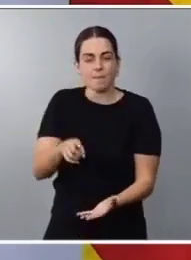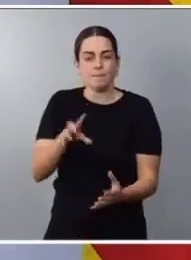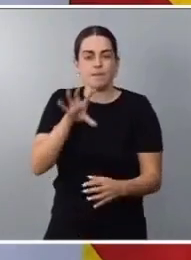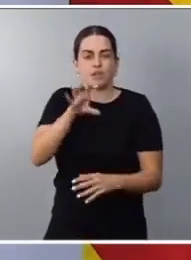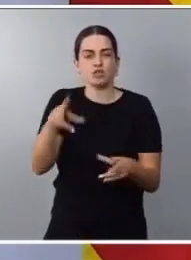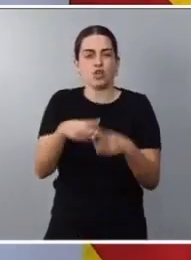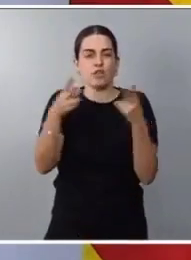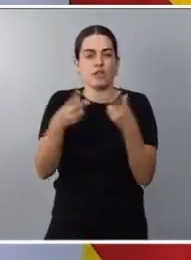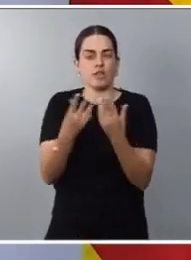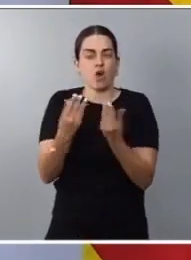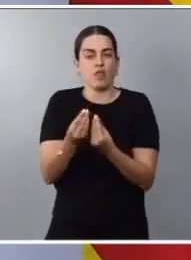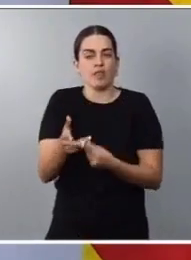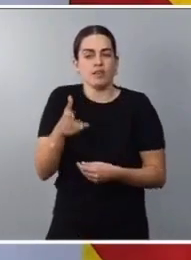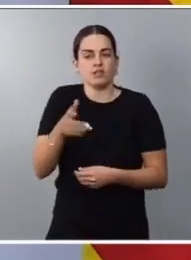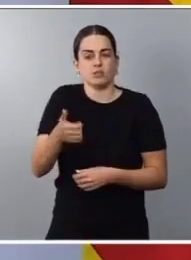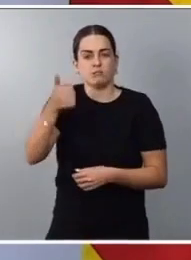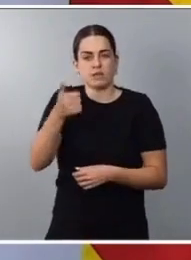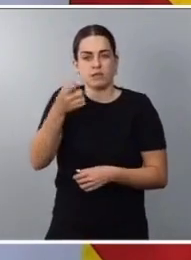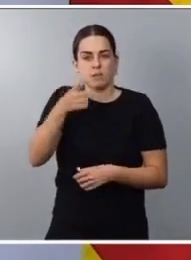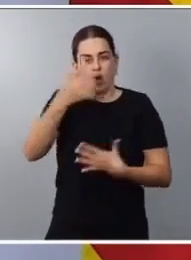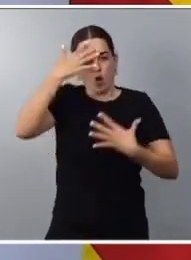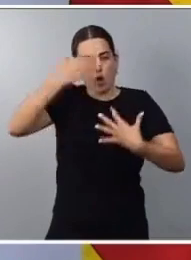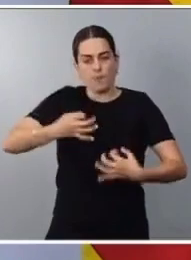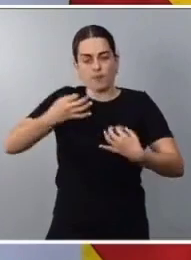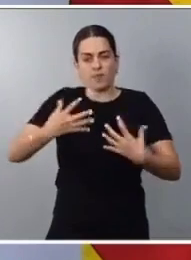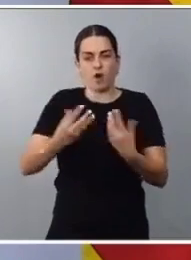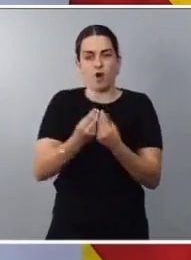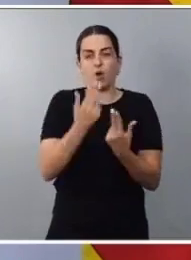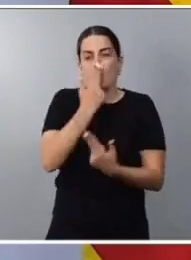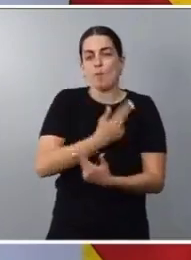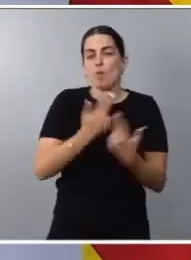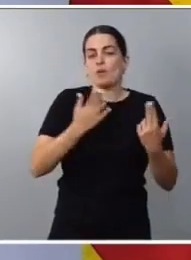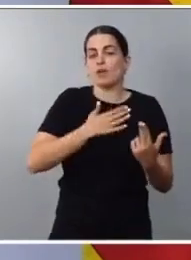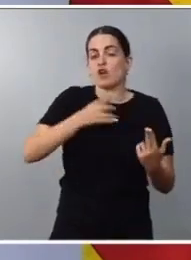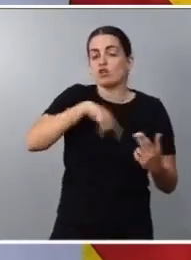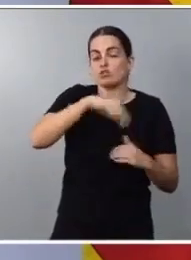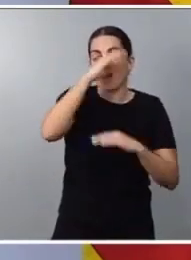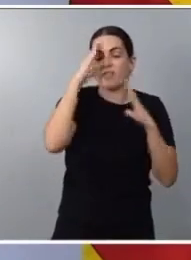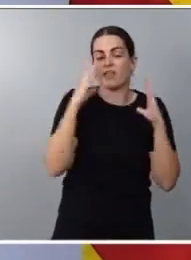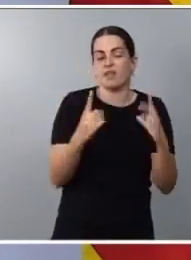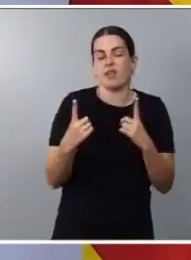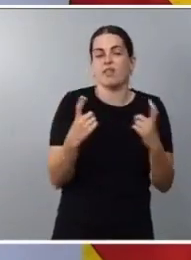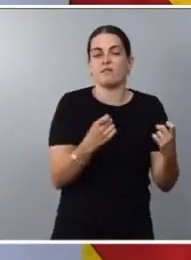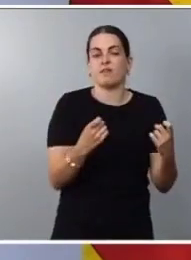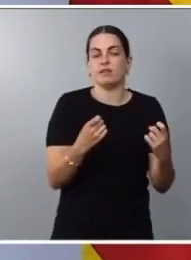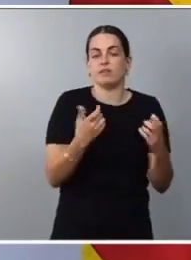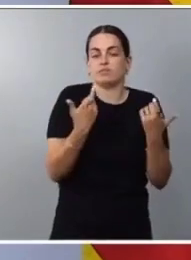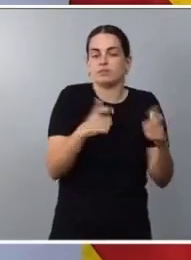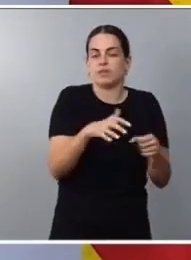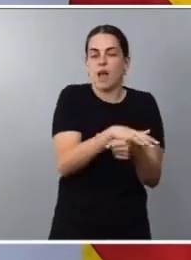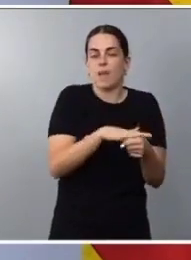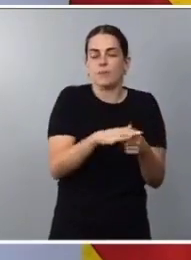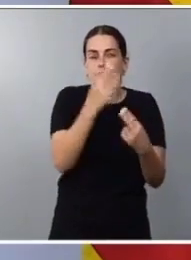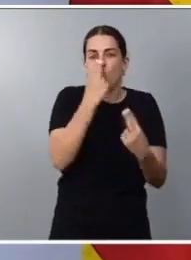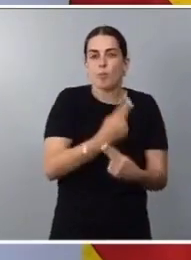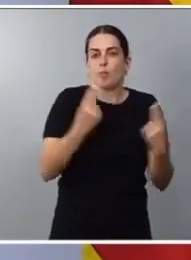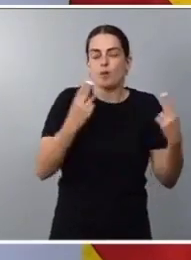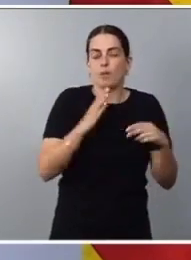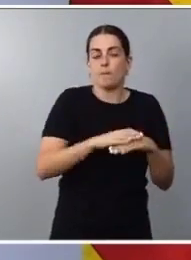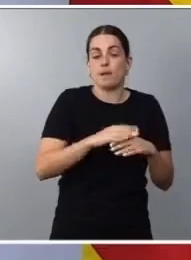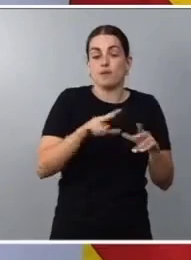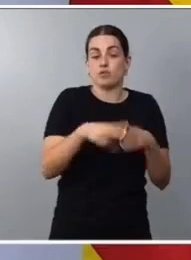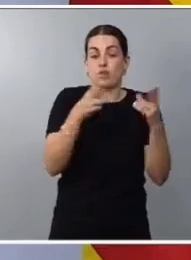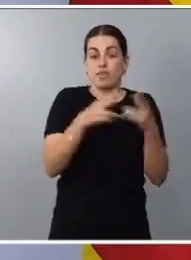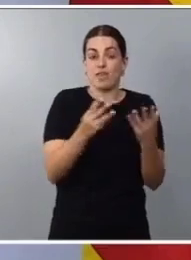y convencidas, también, de que es desde lo público desde donde debemos atender a todas las necesidades para avanzar hacia una sociedad mejor.